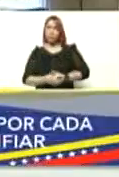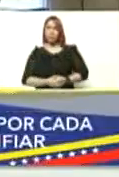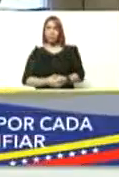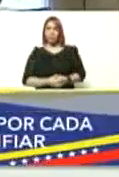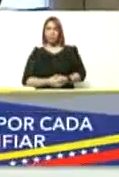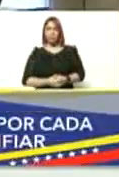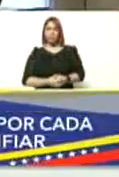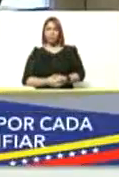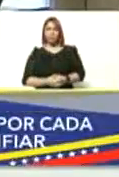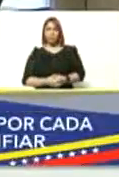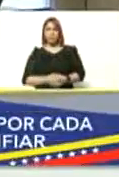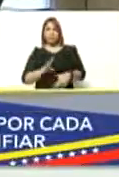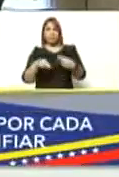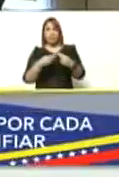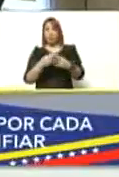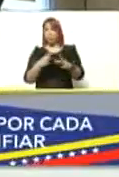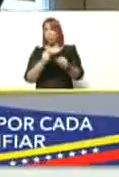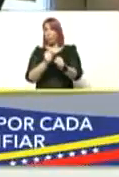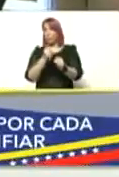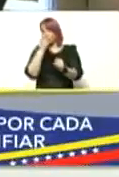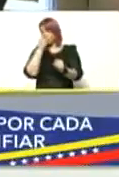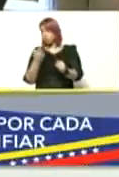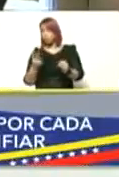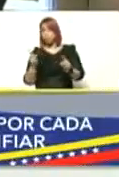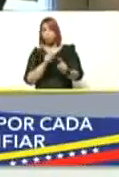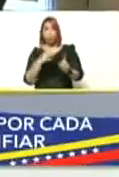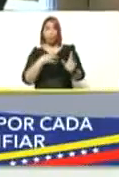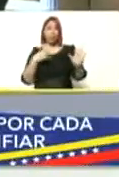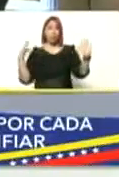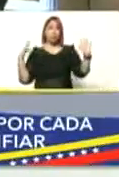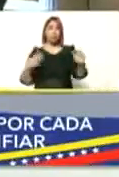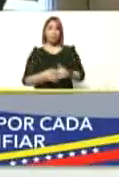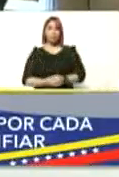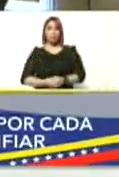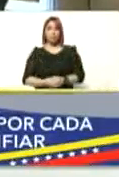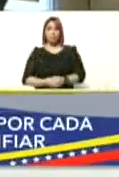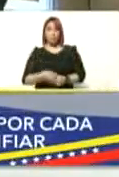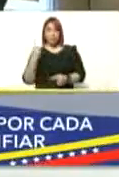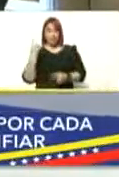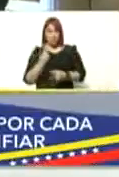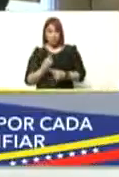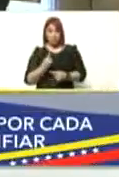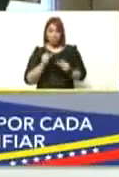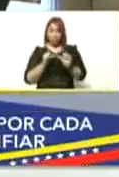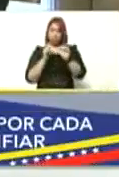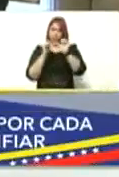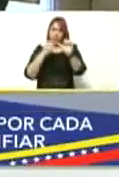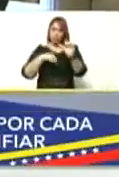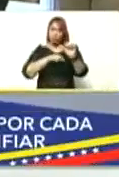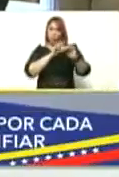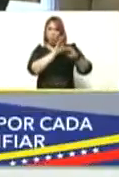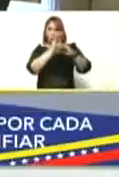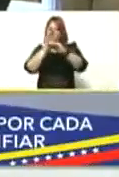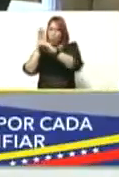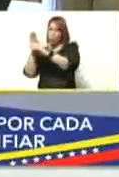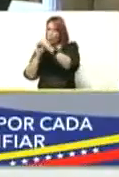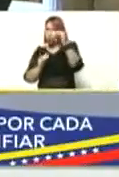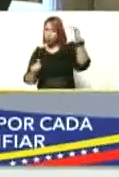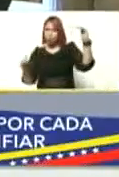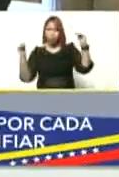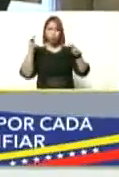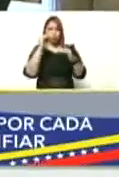que nadie se confíe tenemos que mantener nosotros los cuidados al máximo